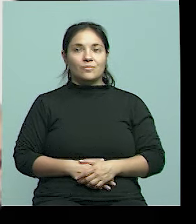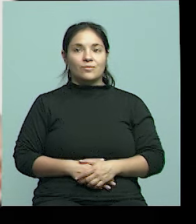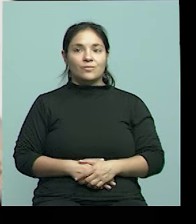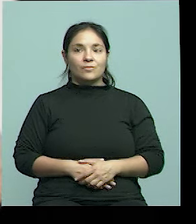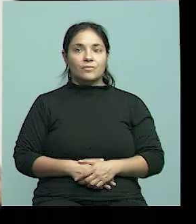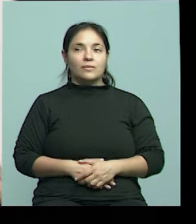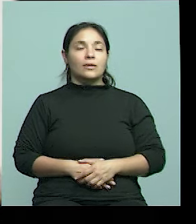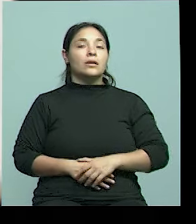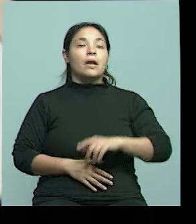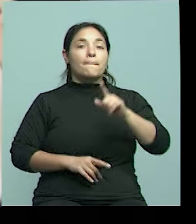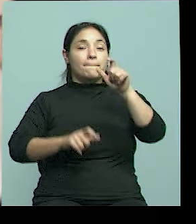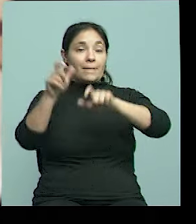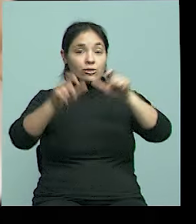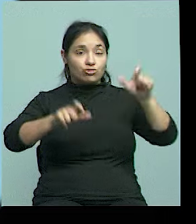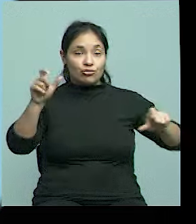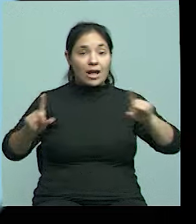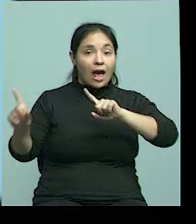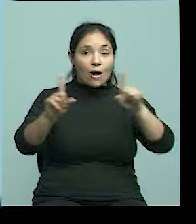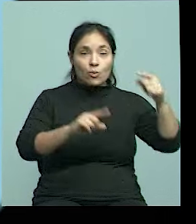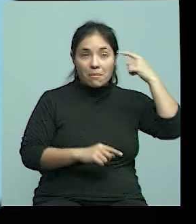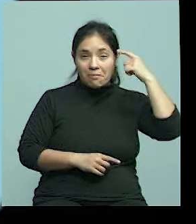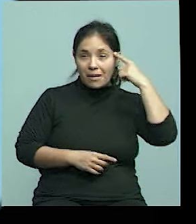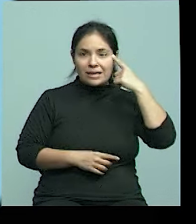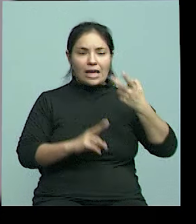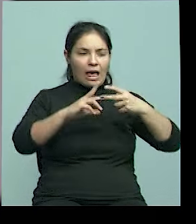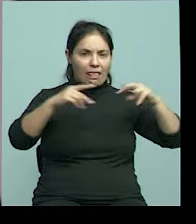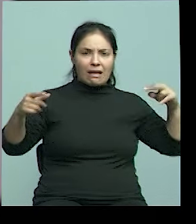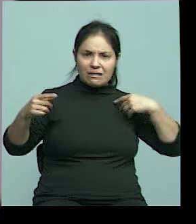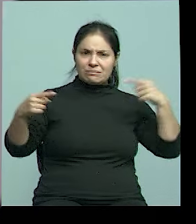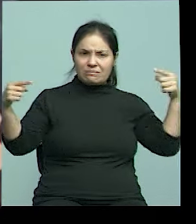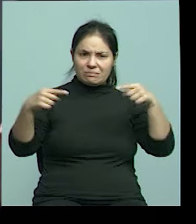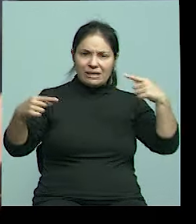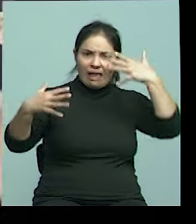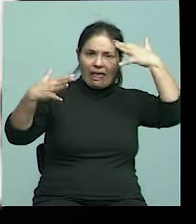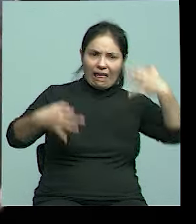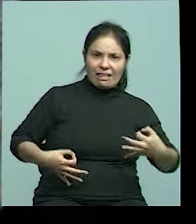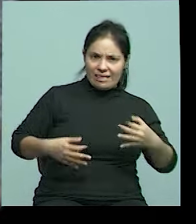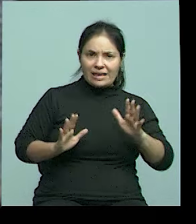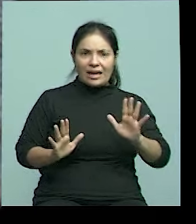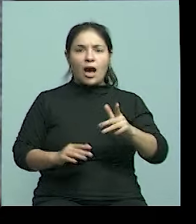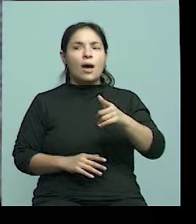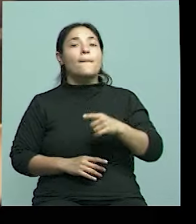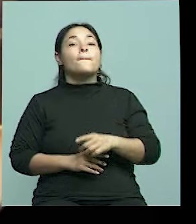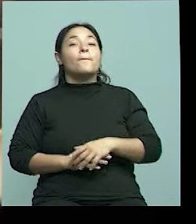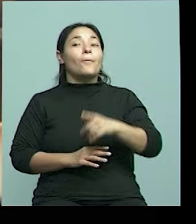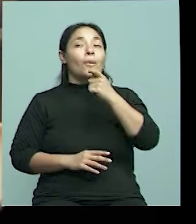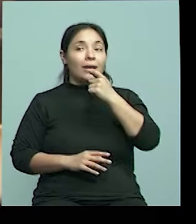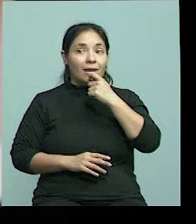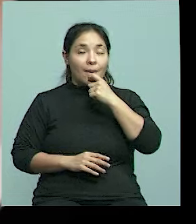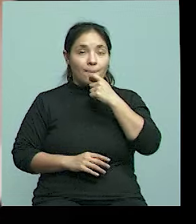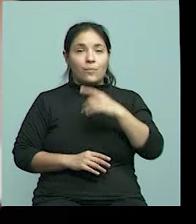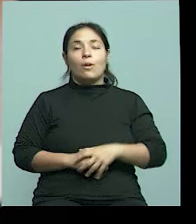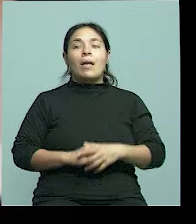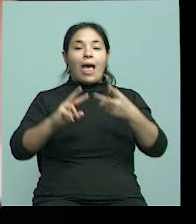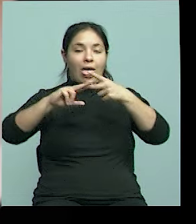Algunas personas piensan que la genética tiene muchas contradicciones éticas y morales, por ejemplo, la clonación y la